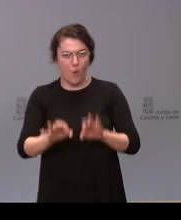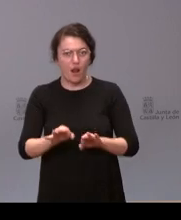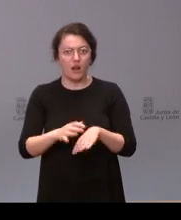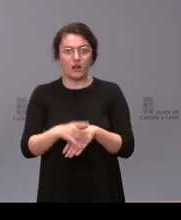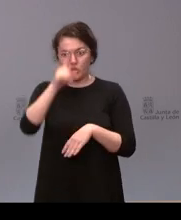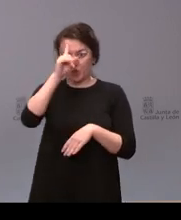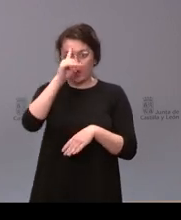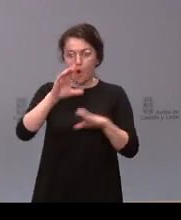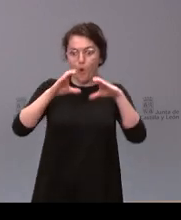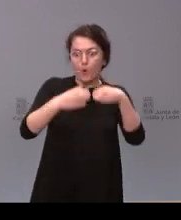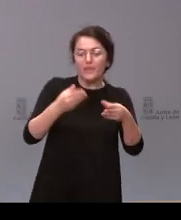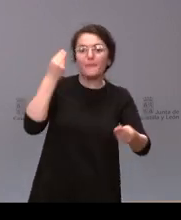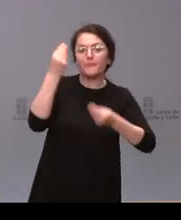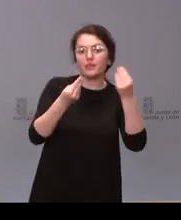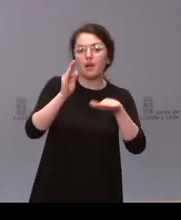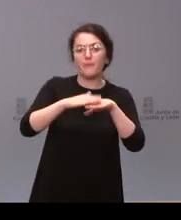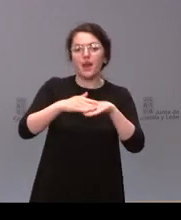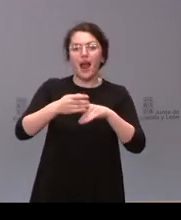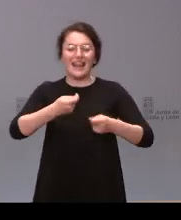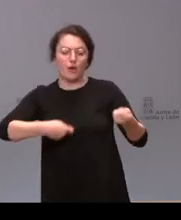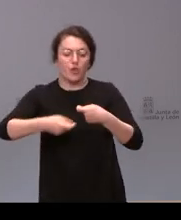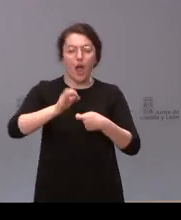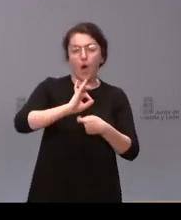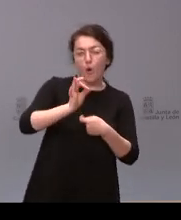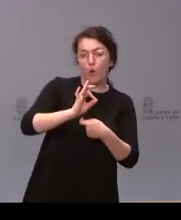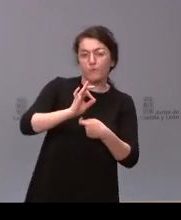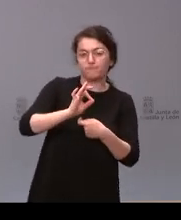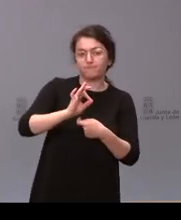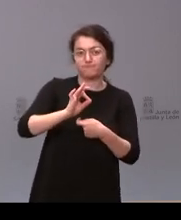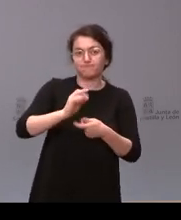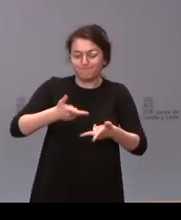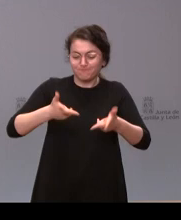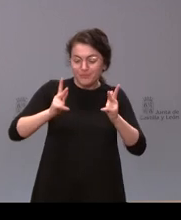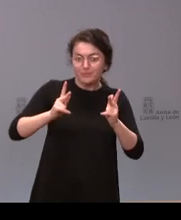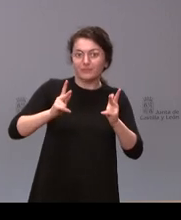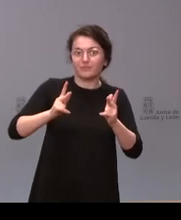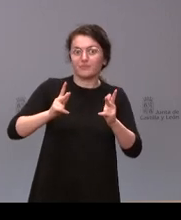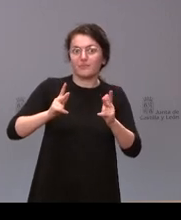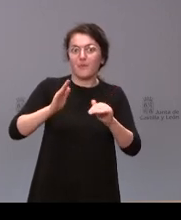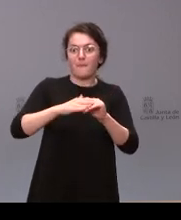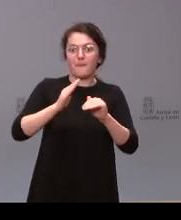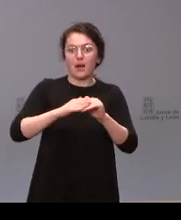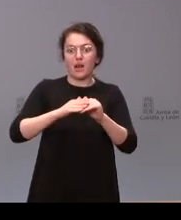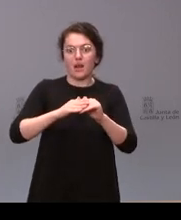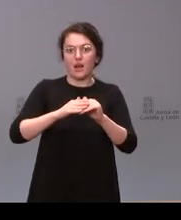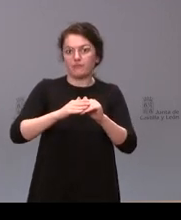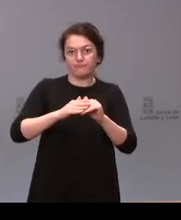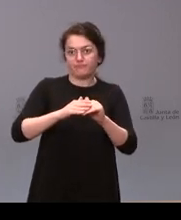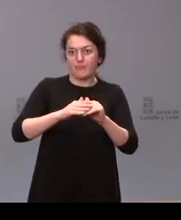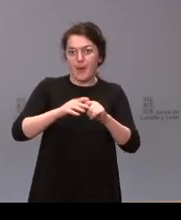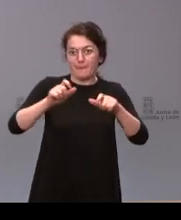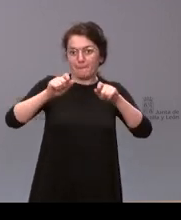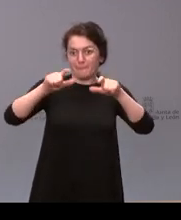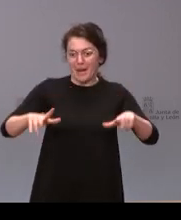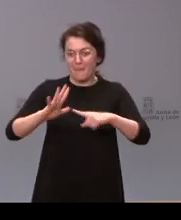negociar o dar el visto bueno a la cantidad de parques que se han pedido en la provincia de León con